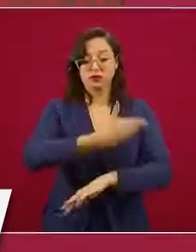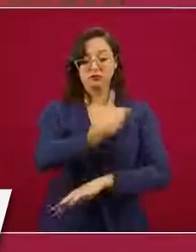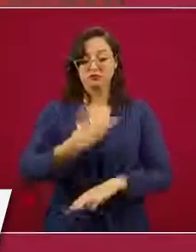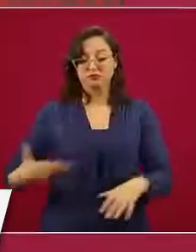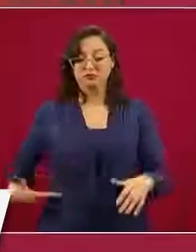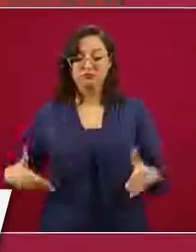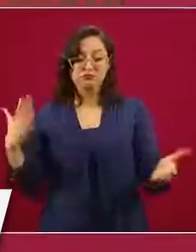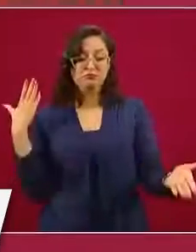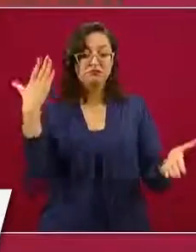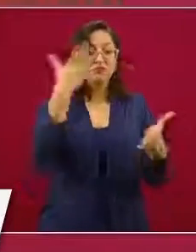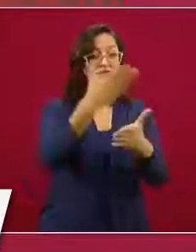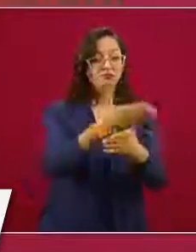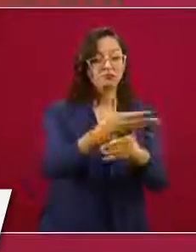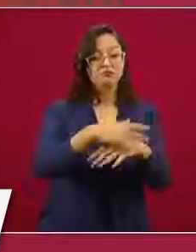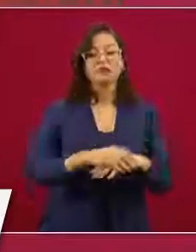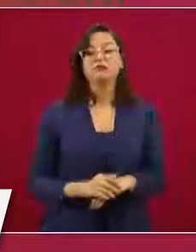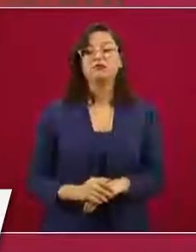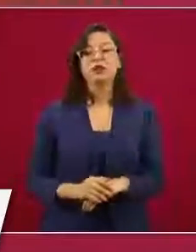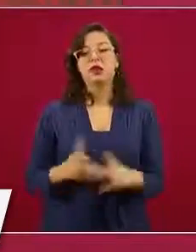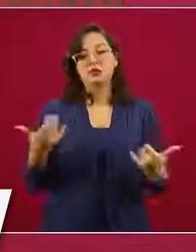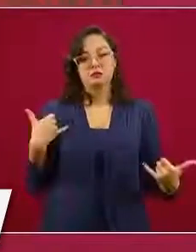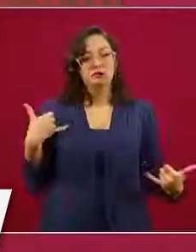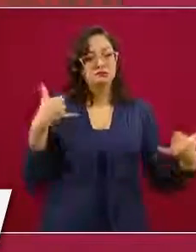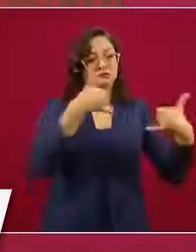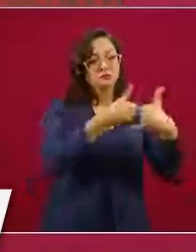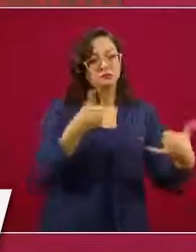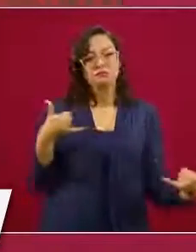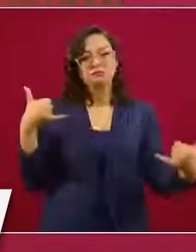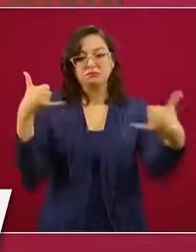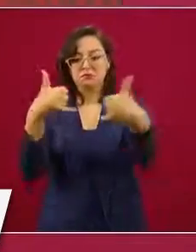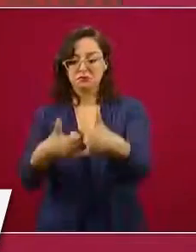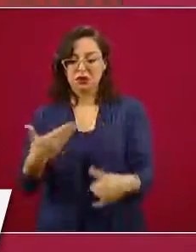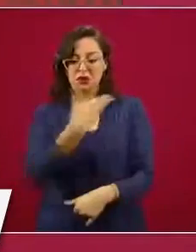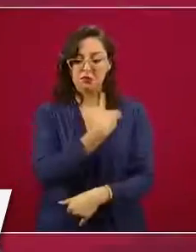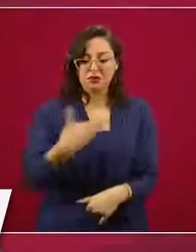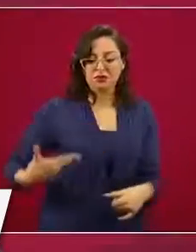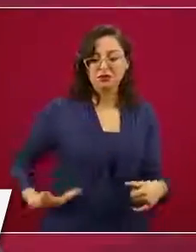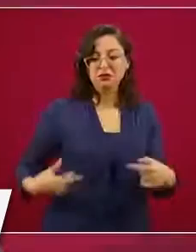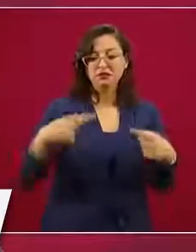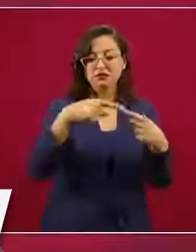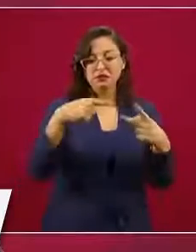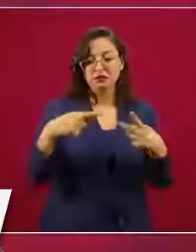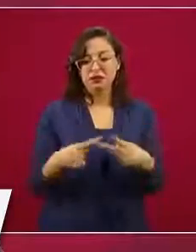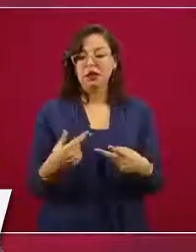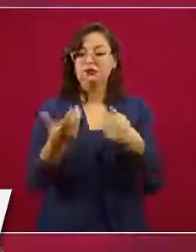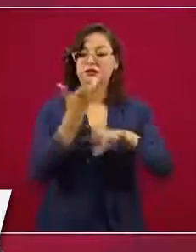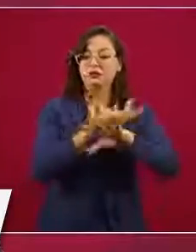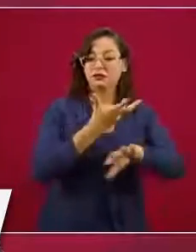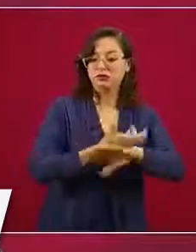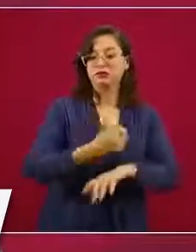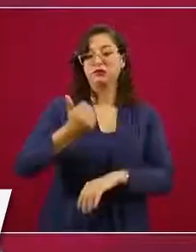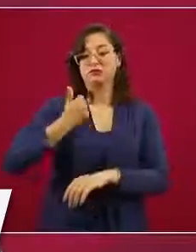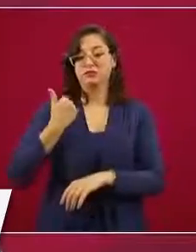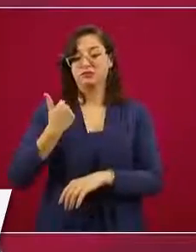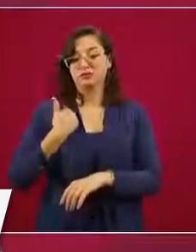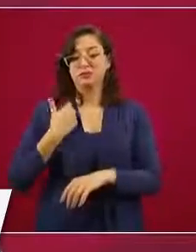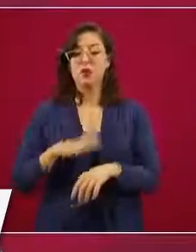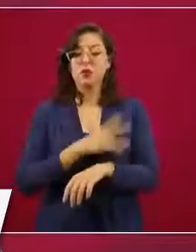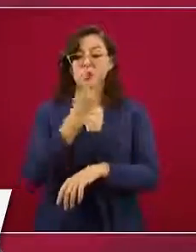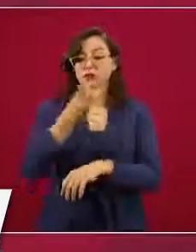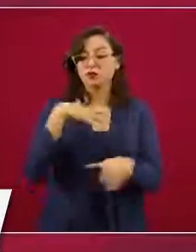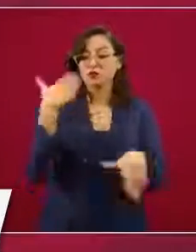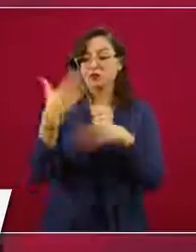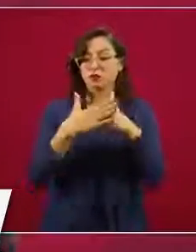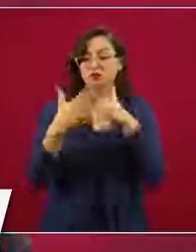mandatarios, el presidente Trump y el primer ministro Trudeau, y por eso vamos a estar en esta visita oficial de trabajo.